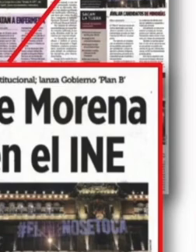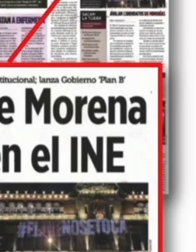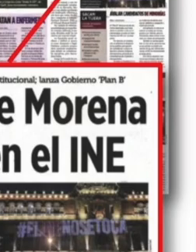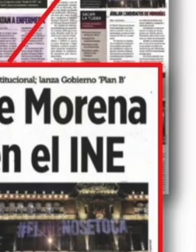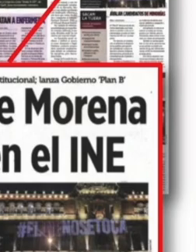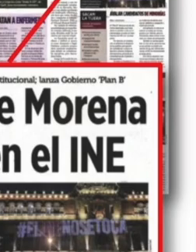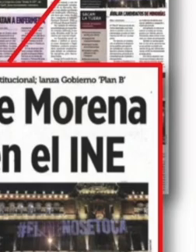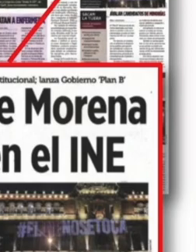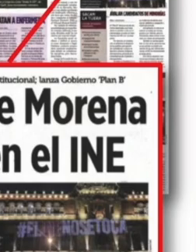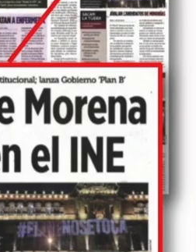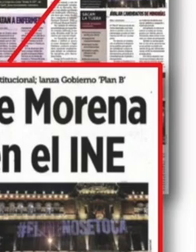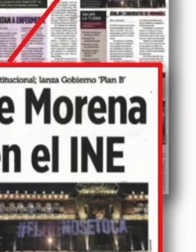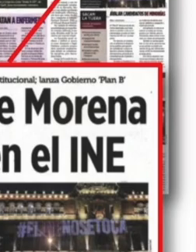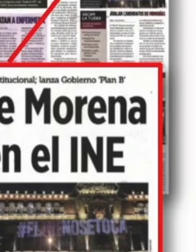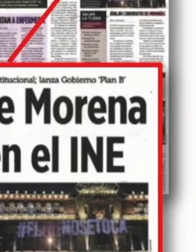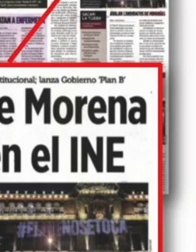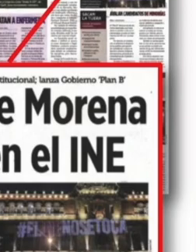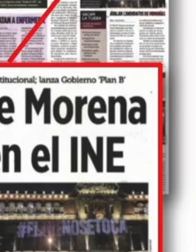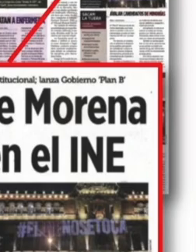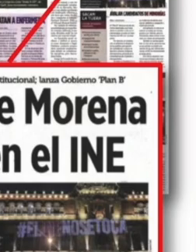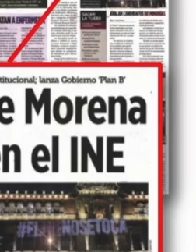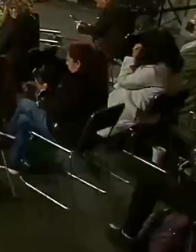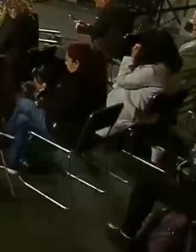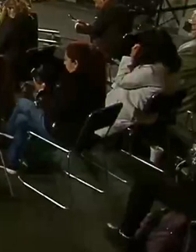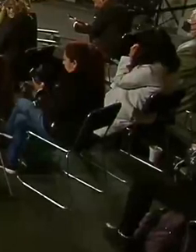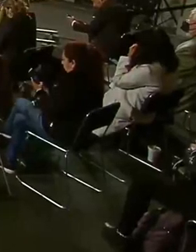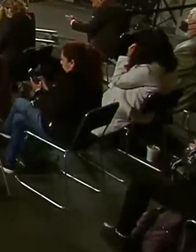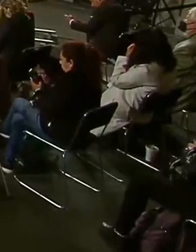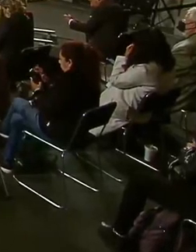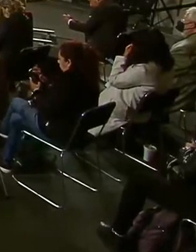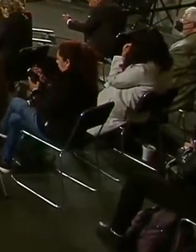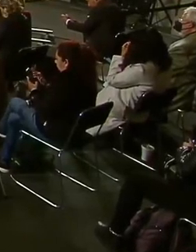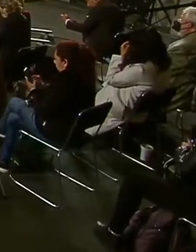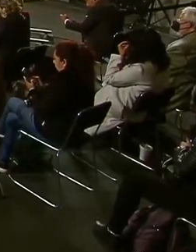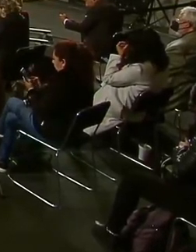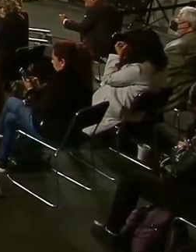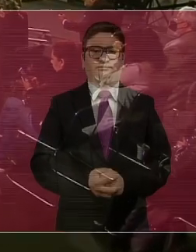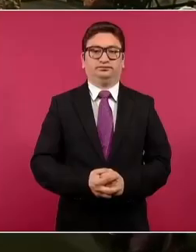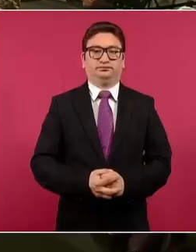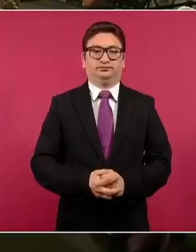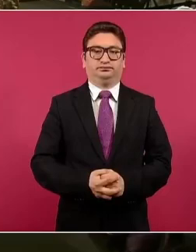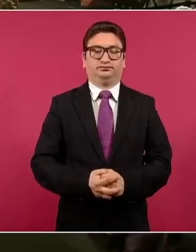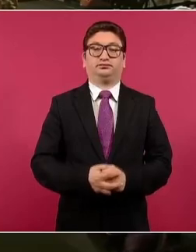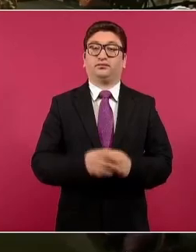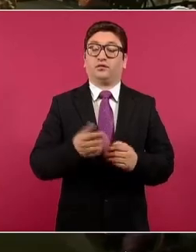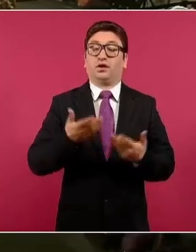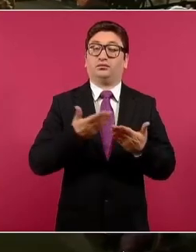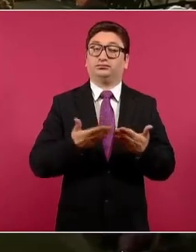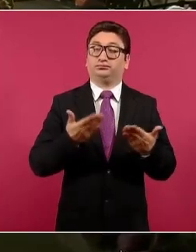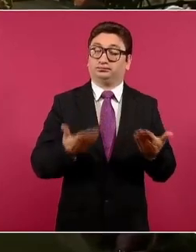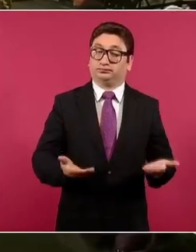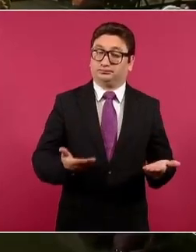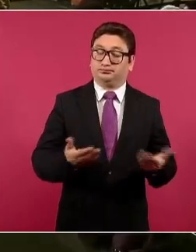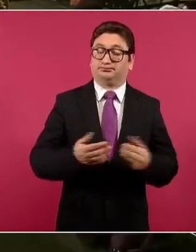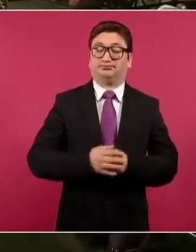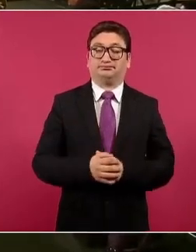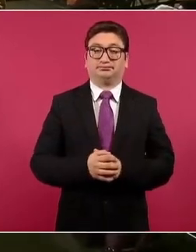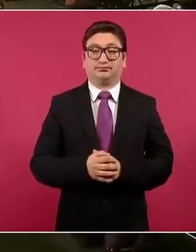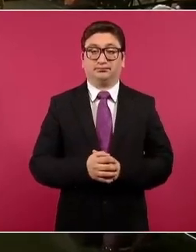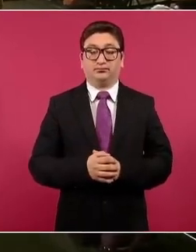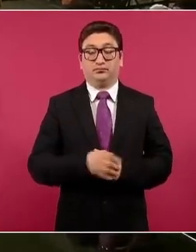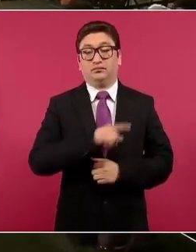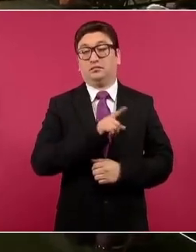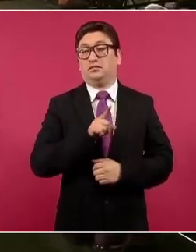Transformación antes fueron sumisos y hasta cómplices del nuevo régimen. Hoy, que